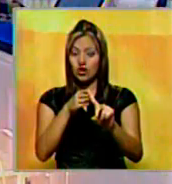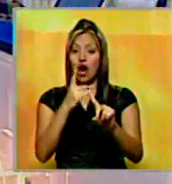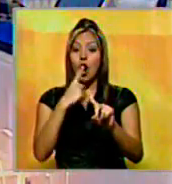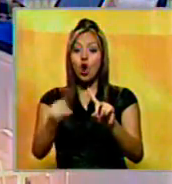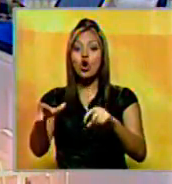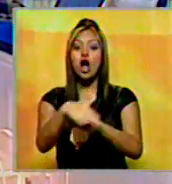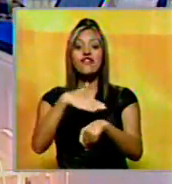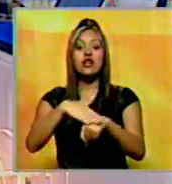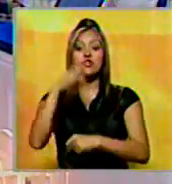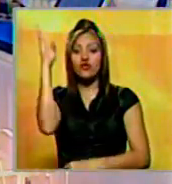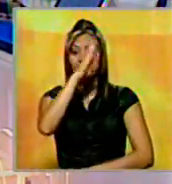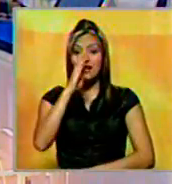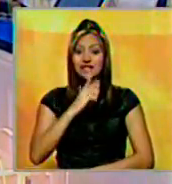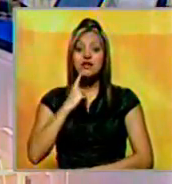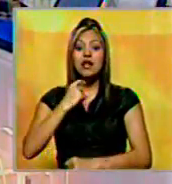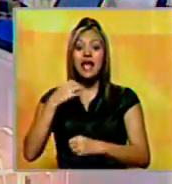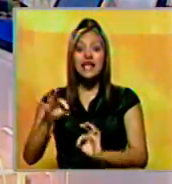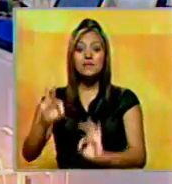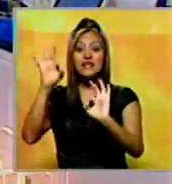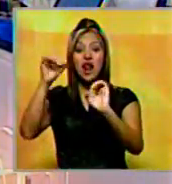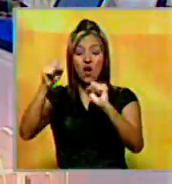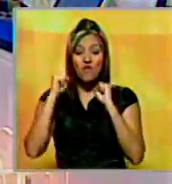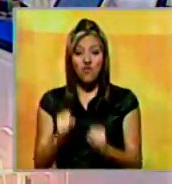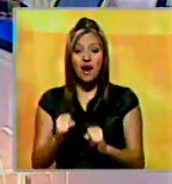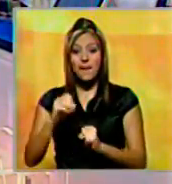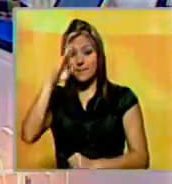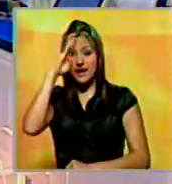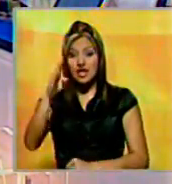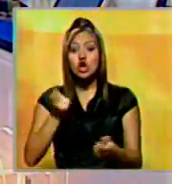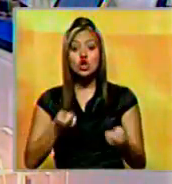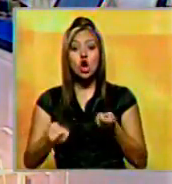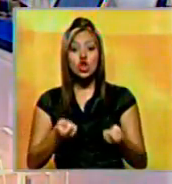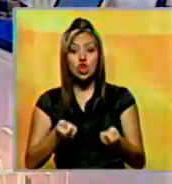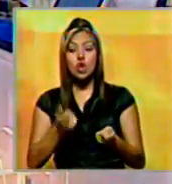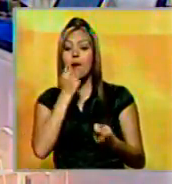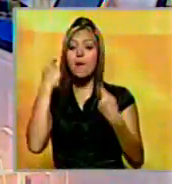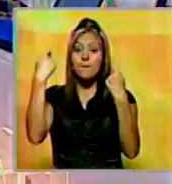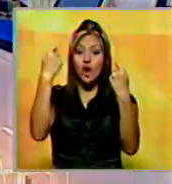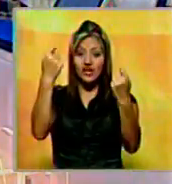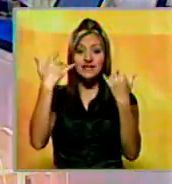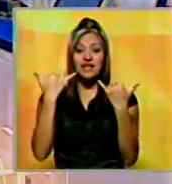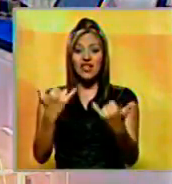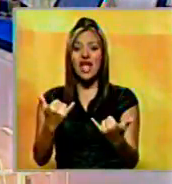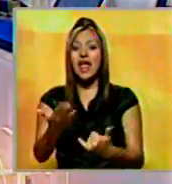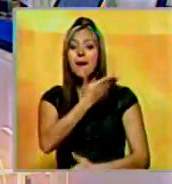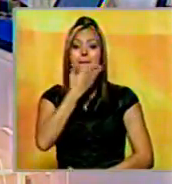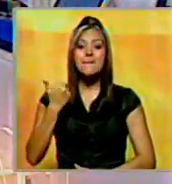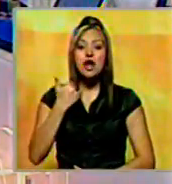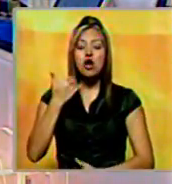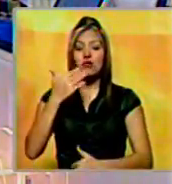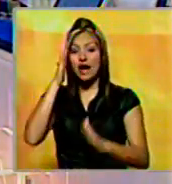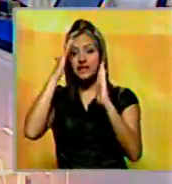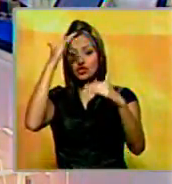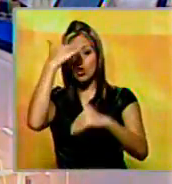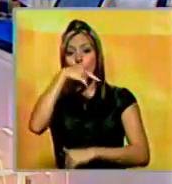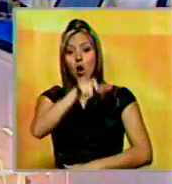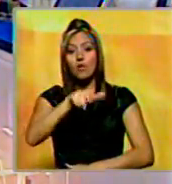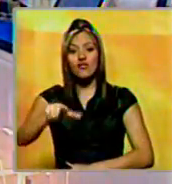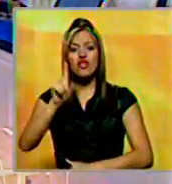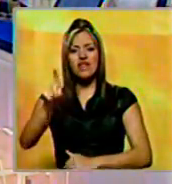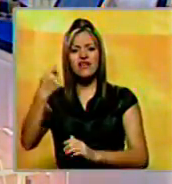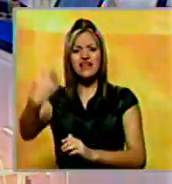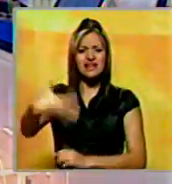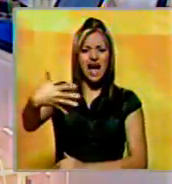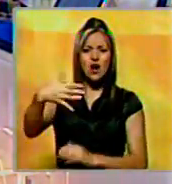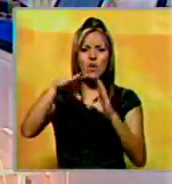El gobierno de Brasil desplegará fuerzas especiales en cinco ciudades para controlar las protestas que exigen mejores servicios públicos y reducción de